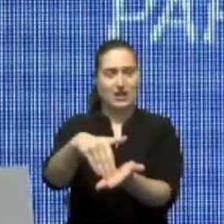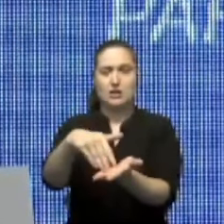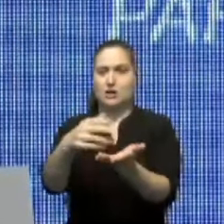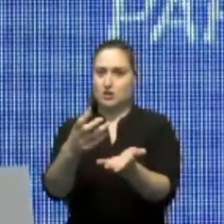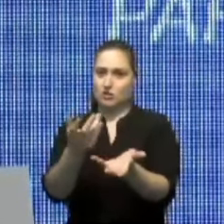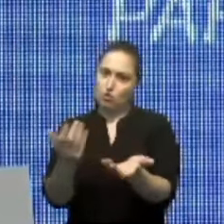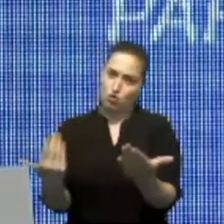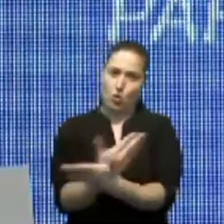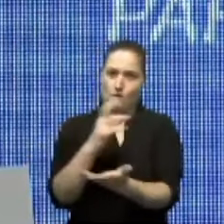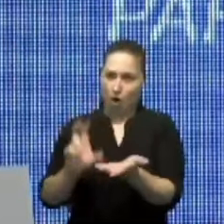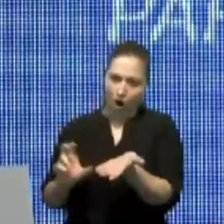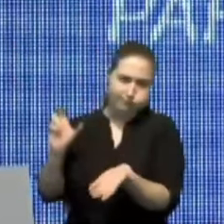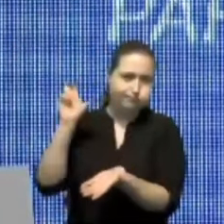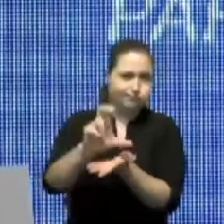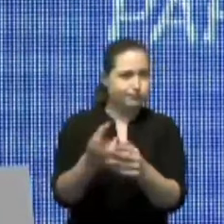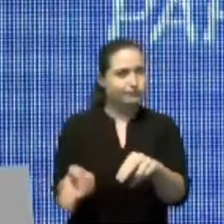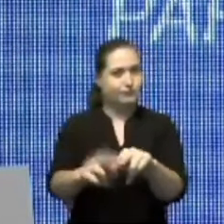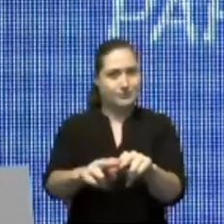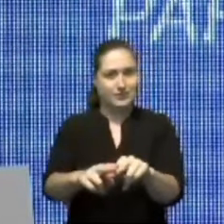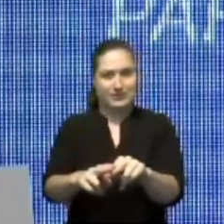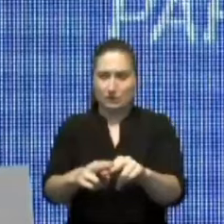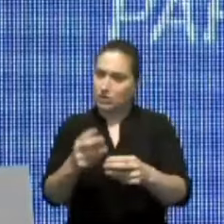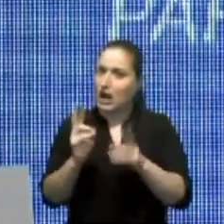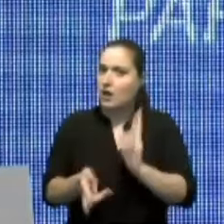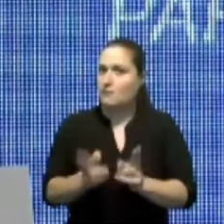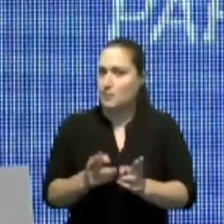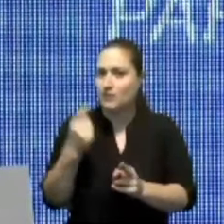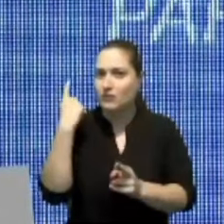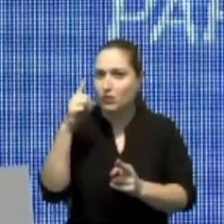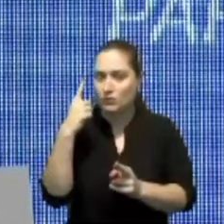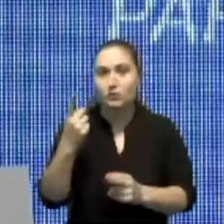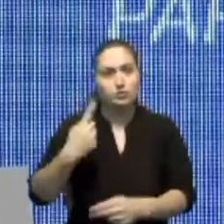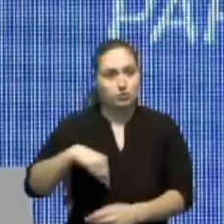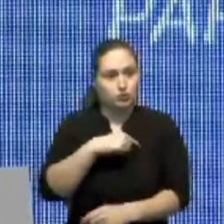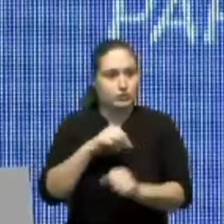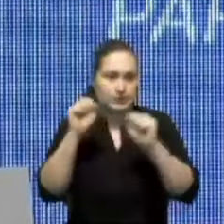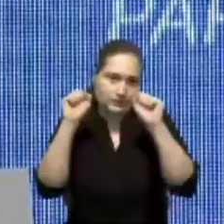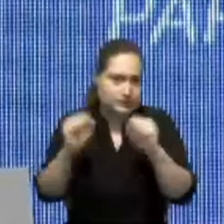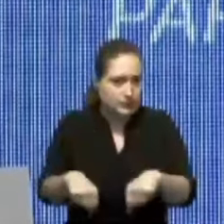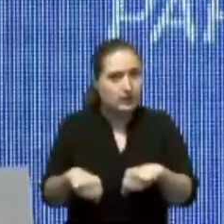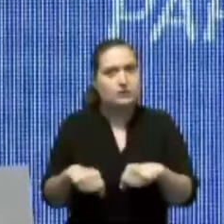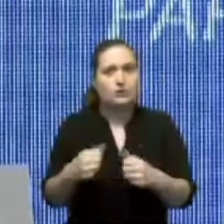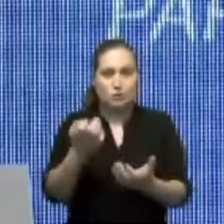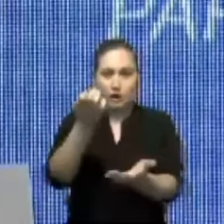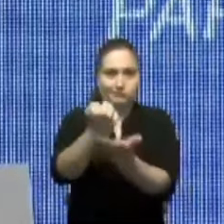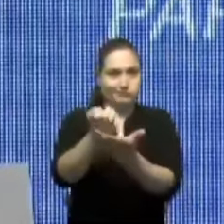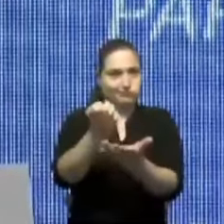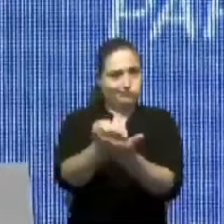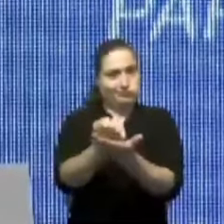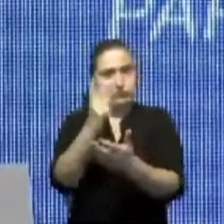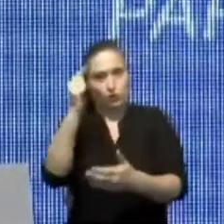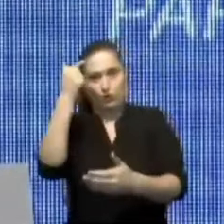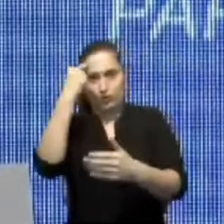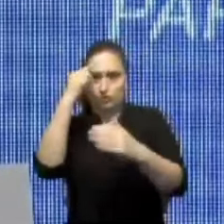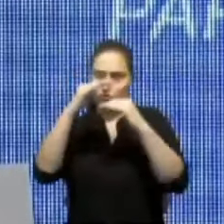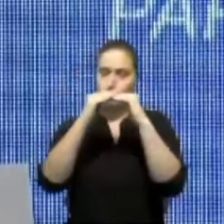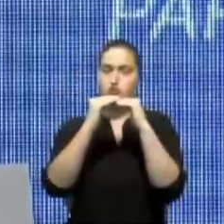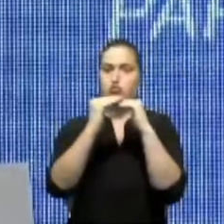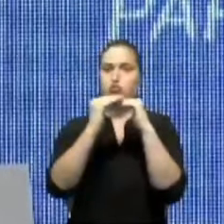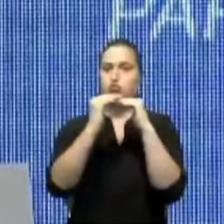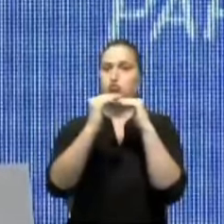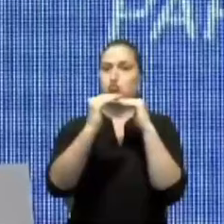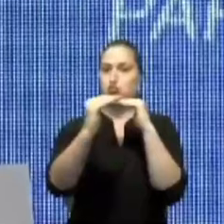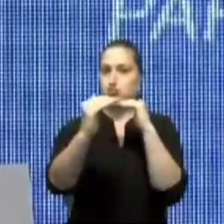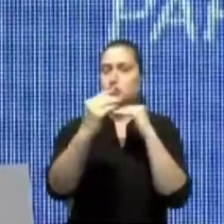antes posible para garantizar que continuemos disfrutando de la estabilidad macroeconómica que hemos logrado en las